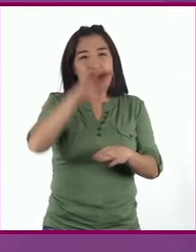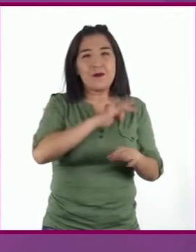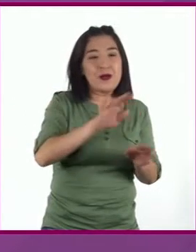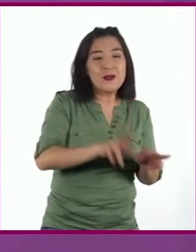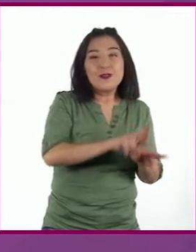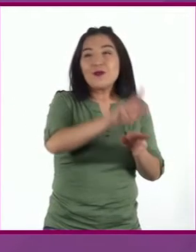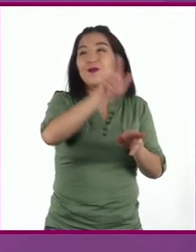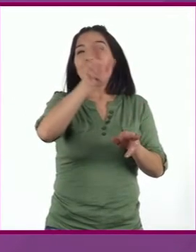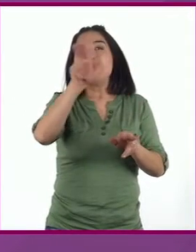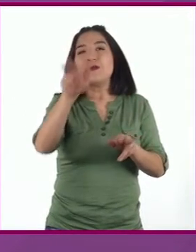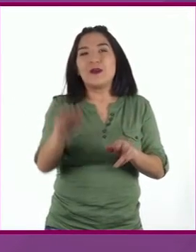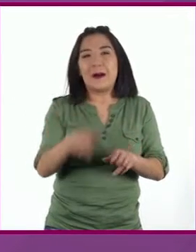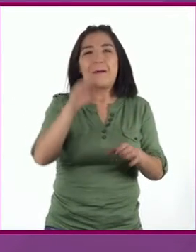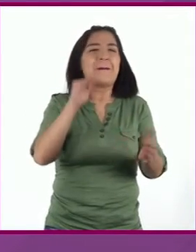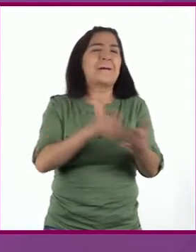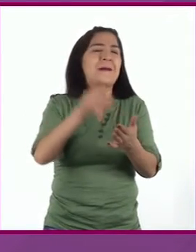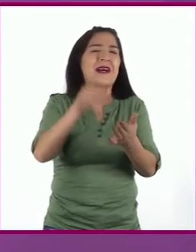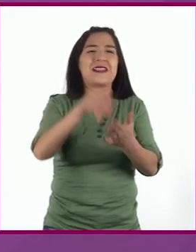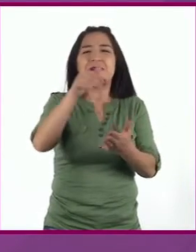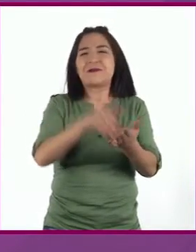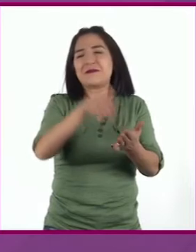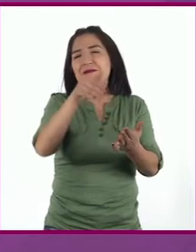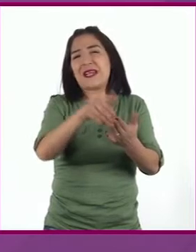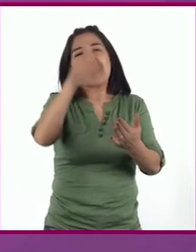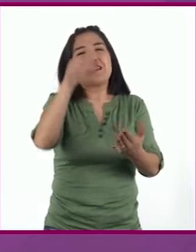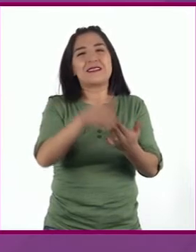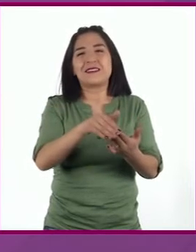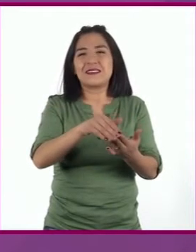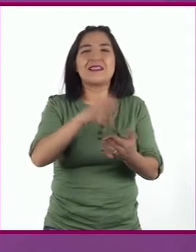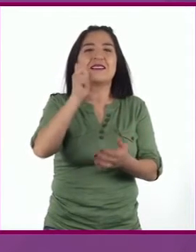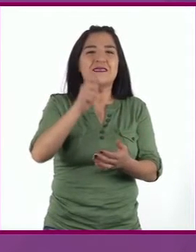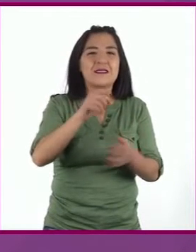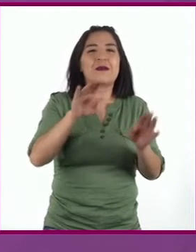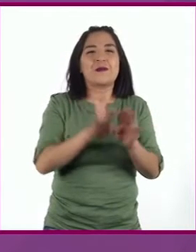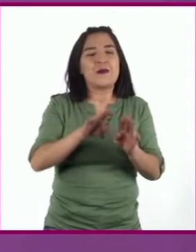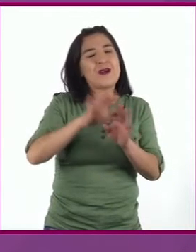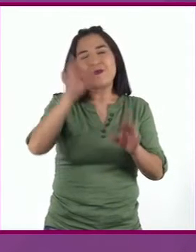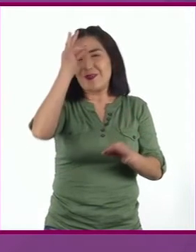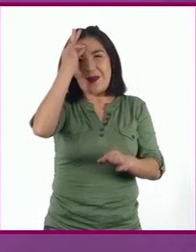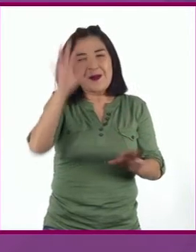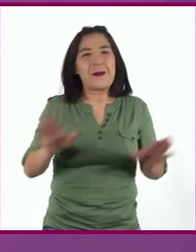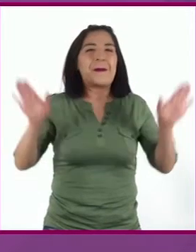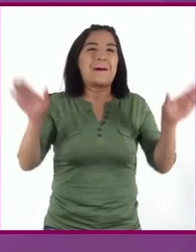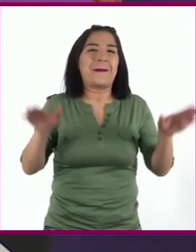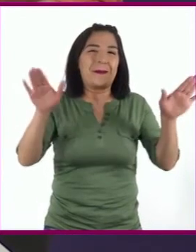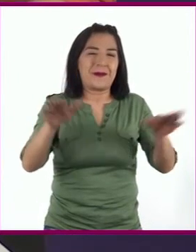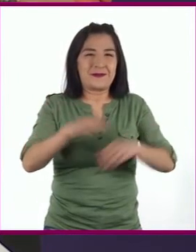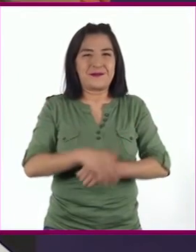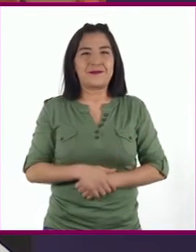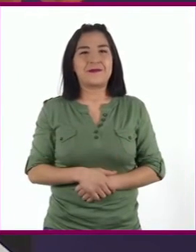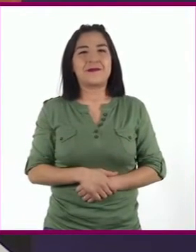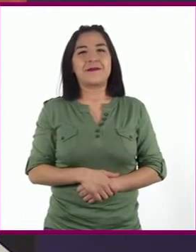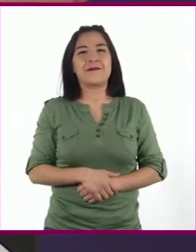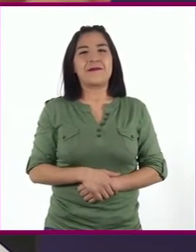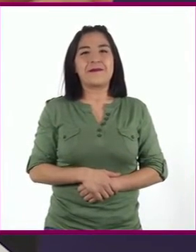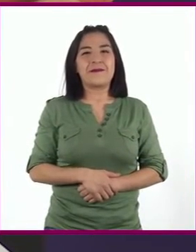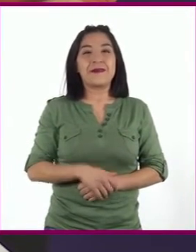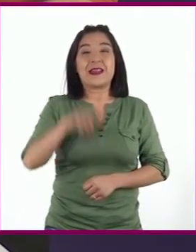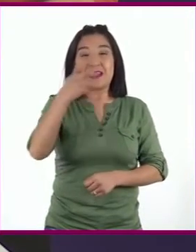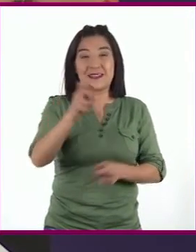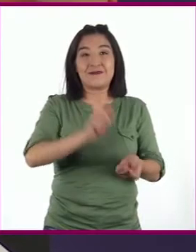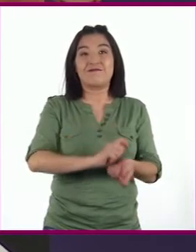escarabajo por millas y millas de torpe vuelo La